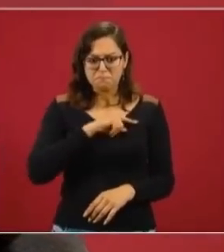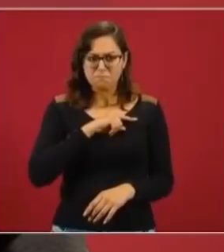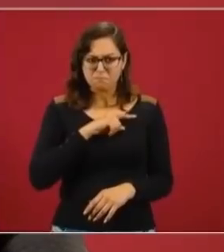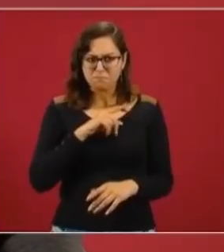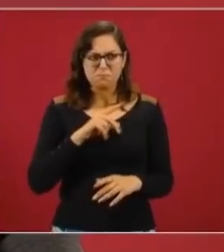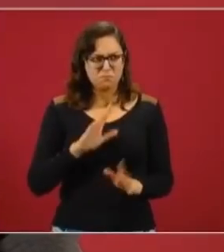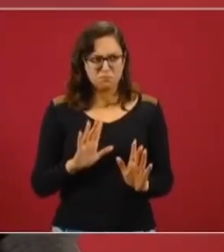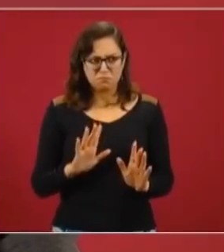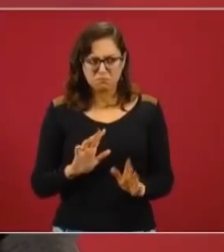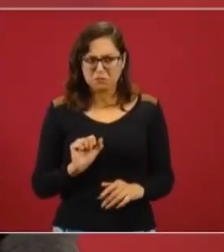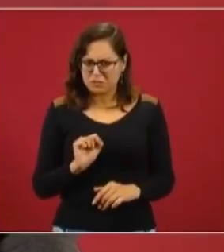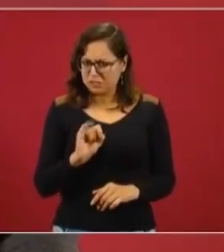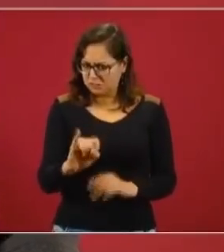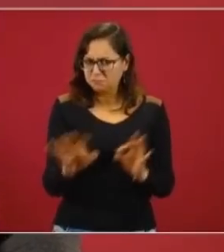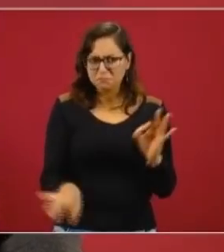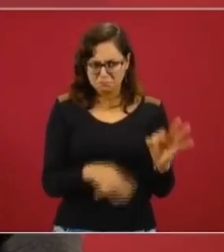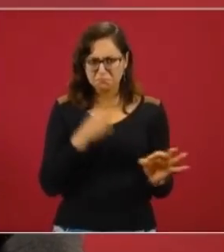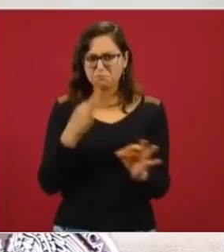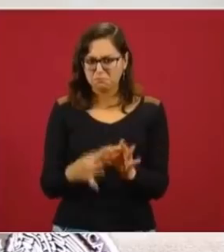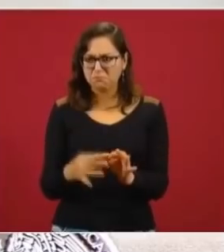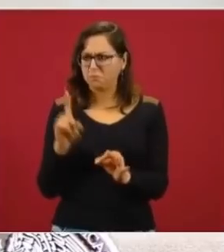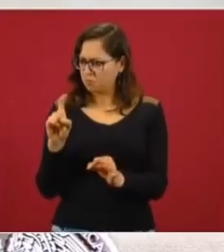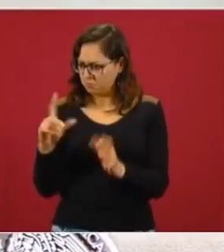se cumpla con el acuerdo. Claro,